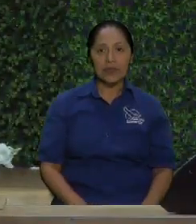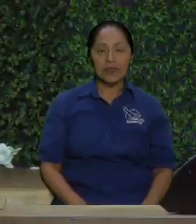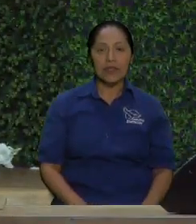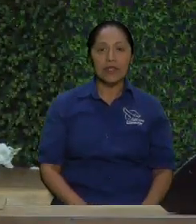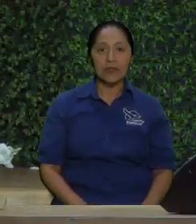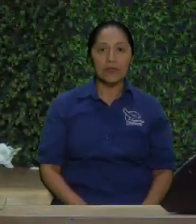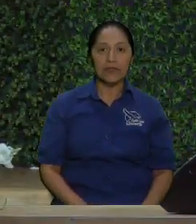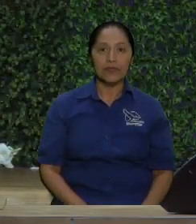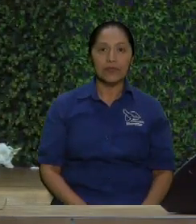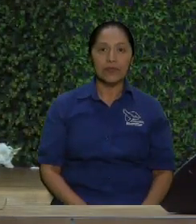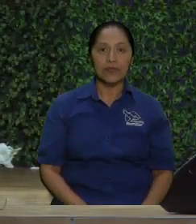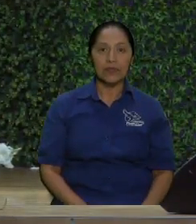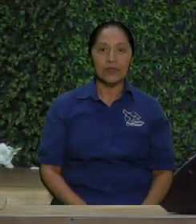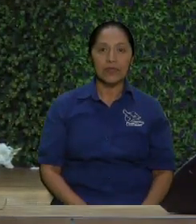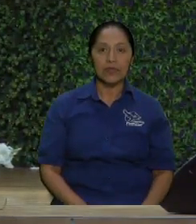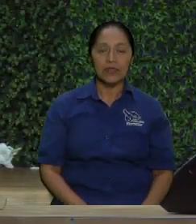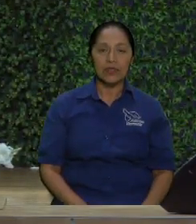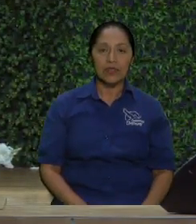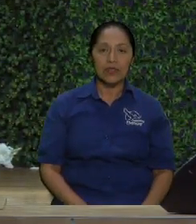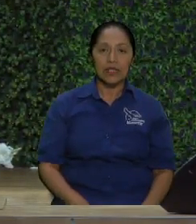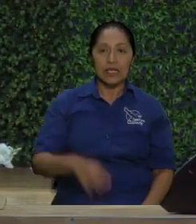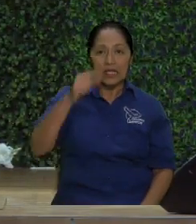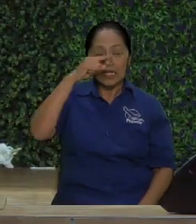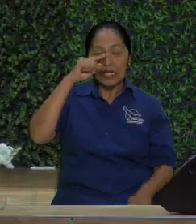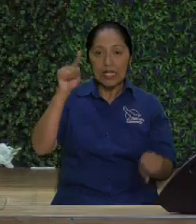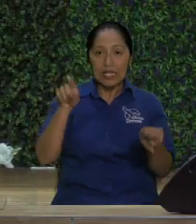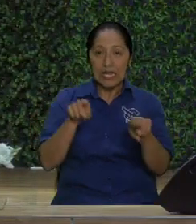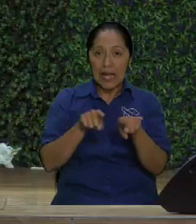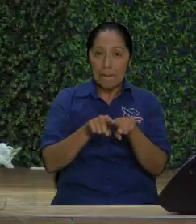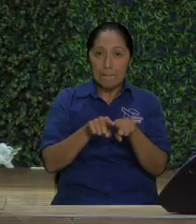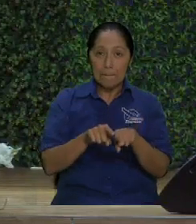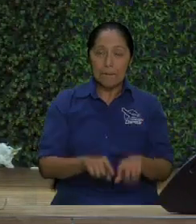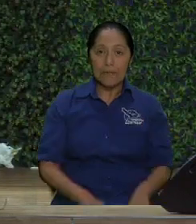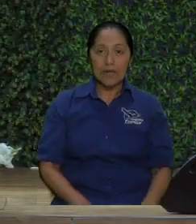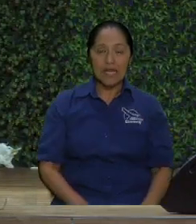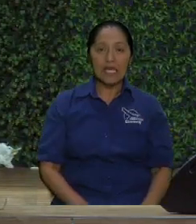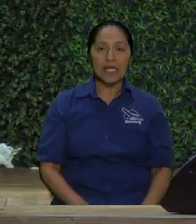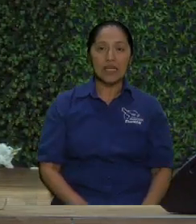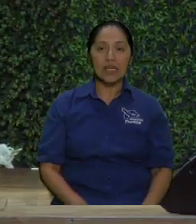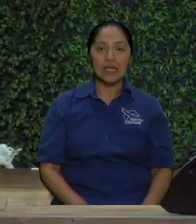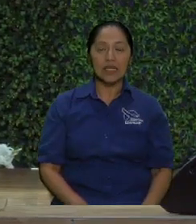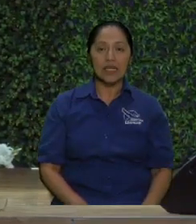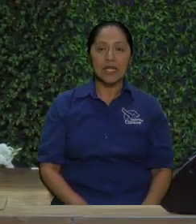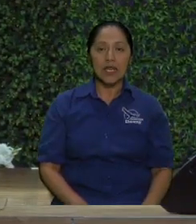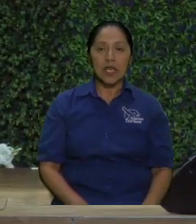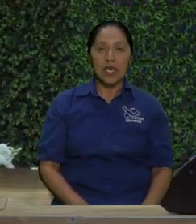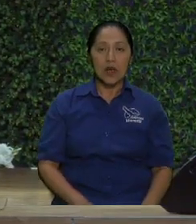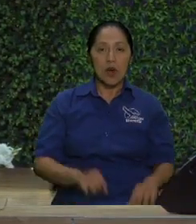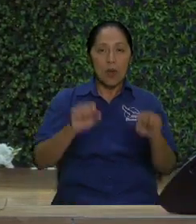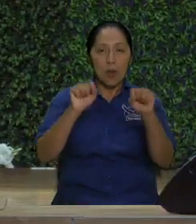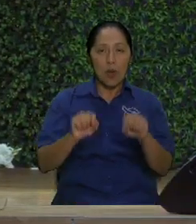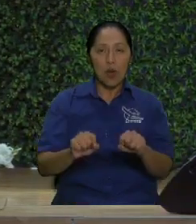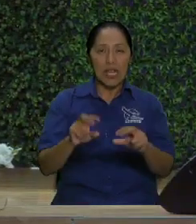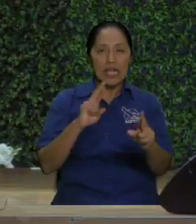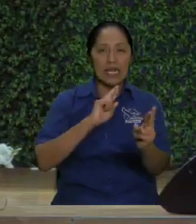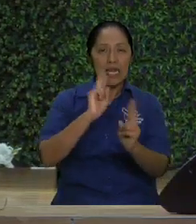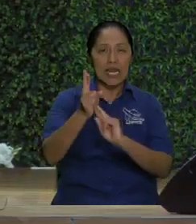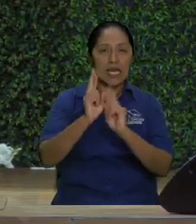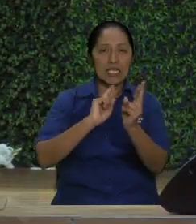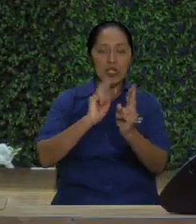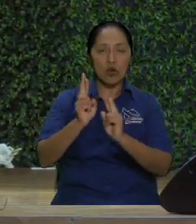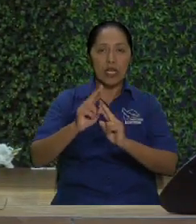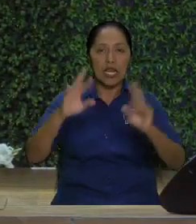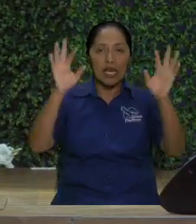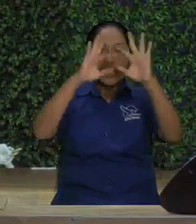hemos conversado y después se lo llevaron vivo. Entonces, aquí podemos relacionar el tipo de comida con la forma de